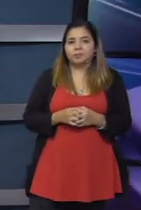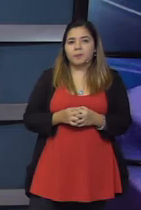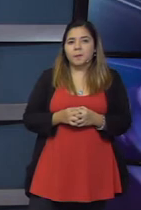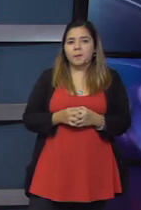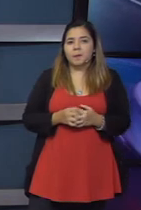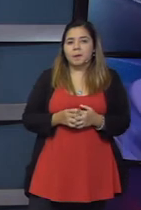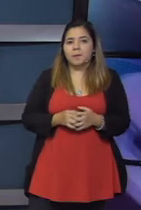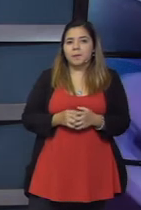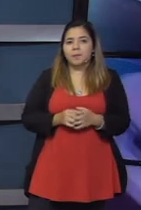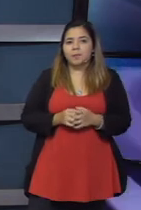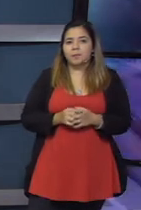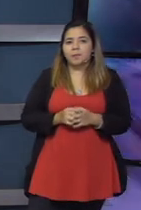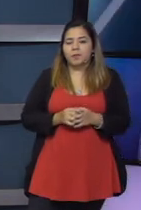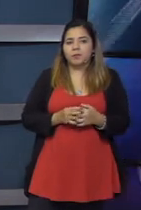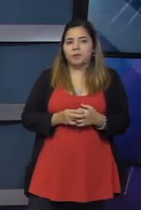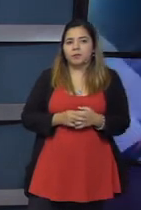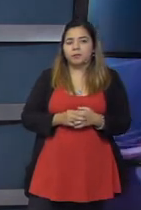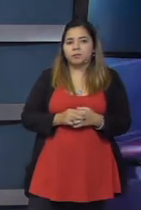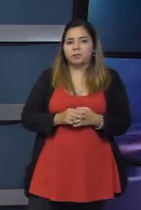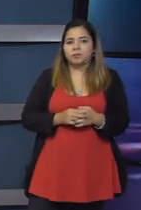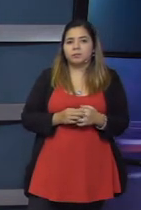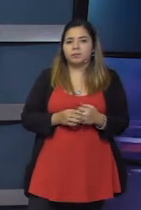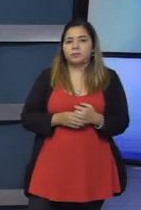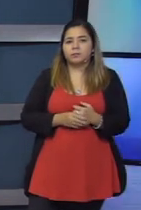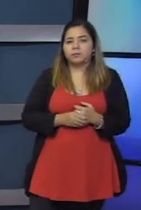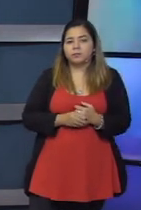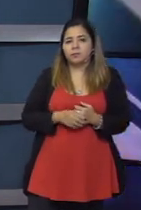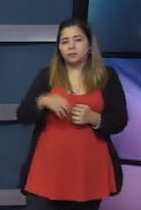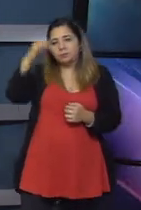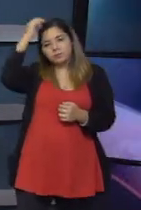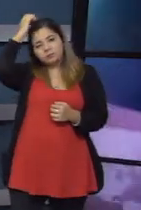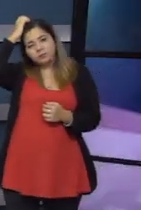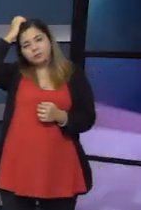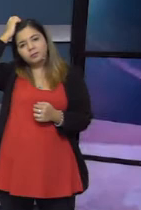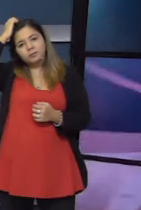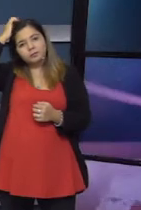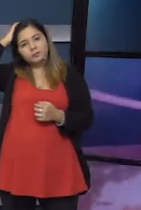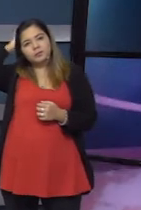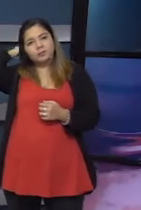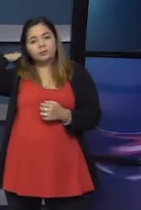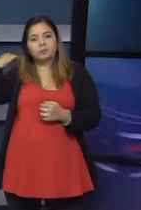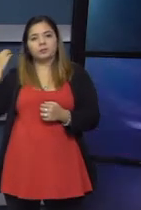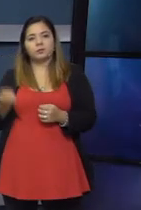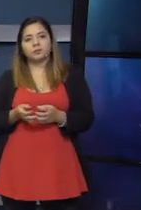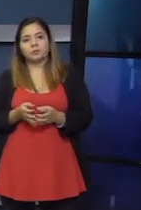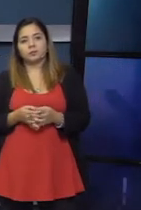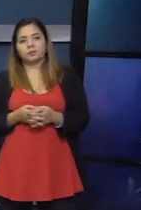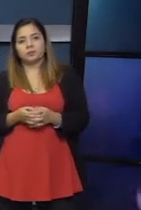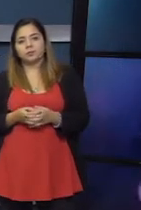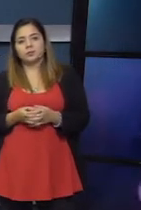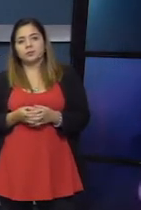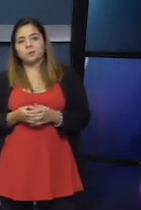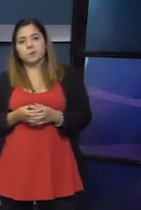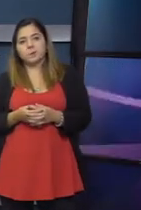Ejecutivo, nadie puede ganar más de lo que gana el mandatario. Claro. Entonces, de esta manera, bueno, también